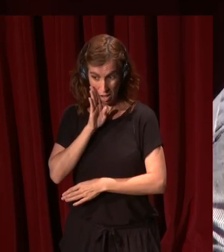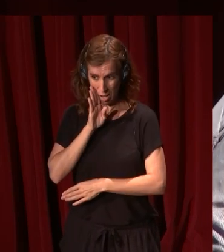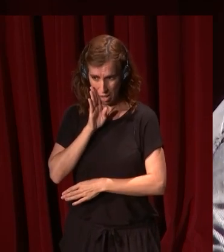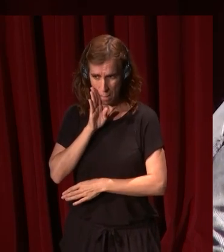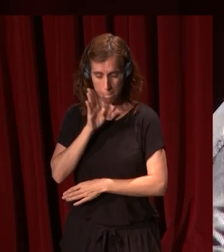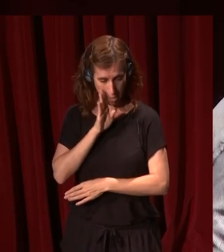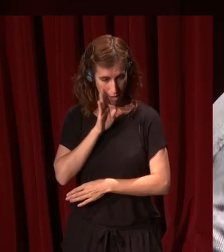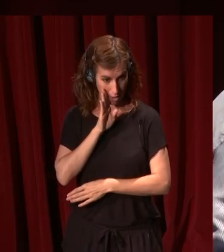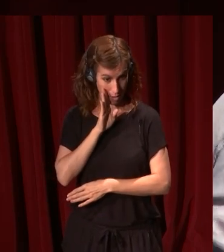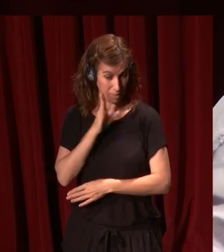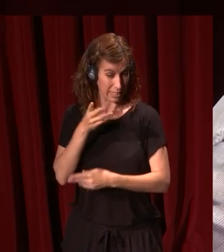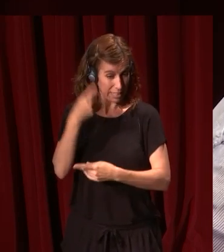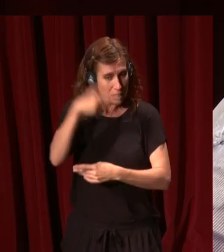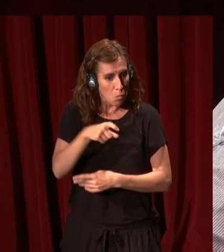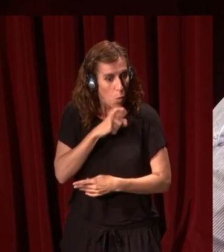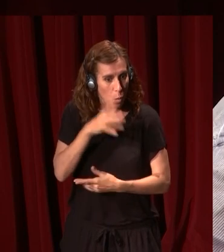materiales,